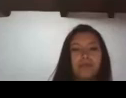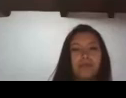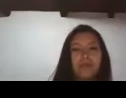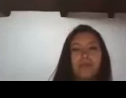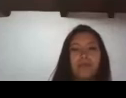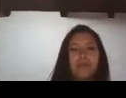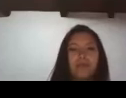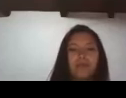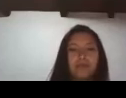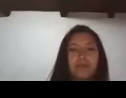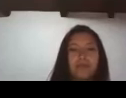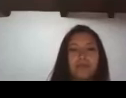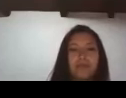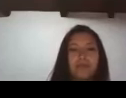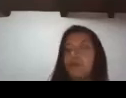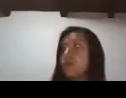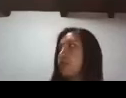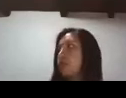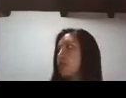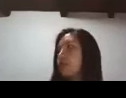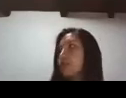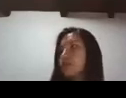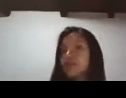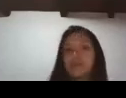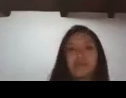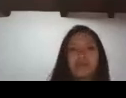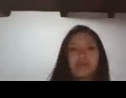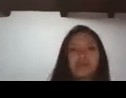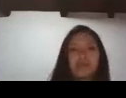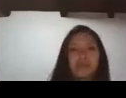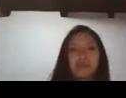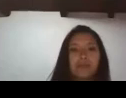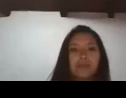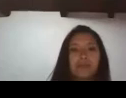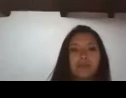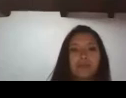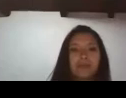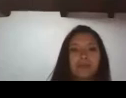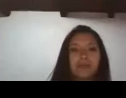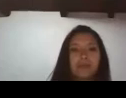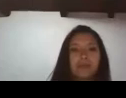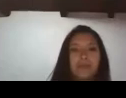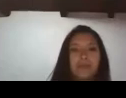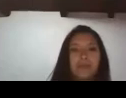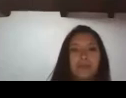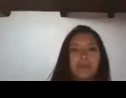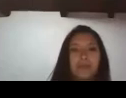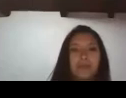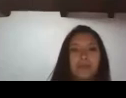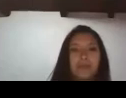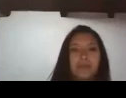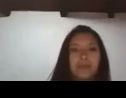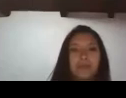trabajar tu mentalidad hacer algo que te apasione y crear un propósito número dos conocer a quién